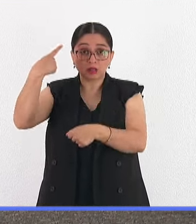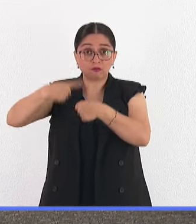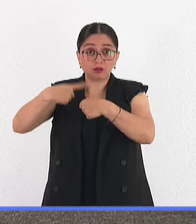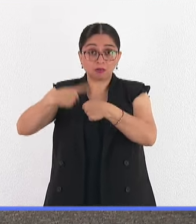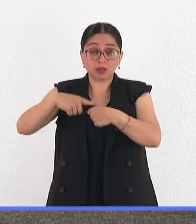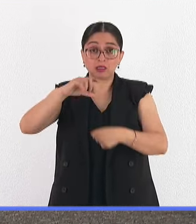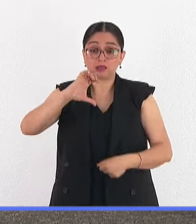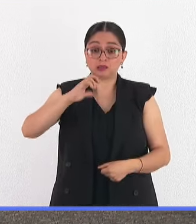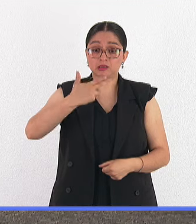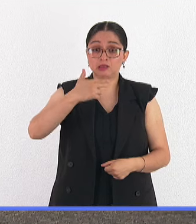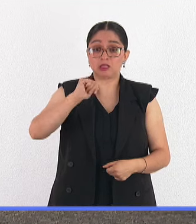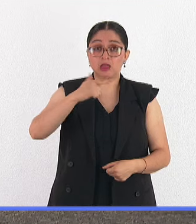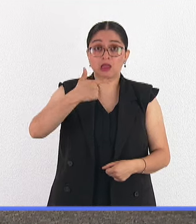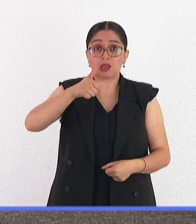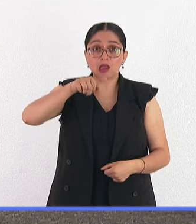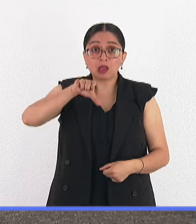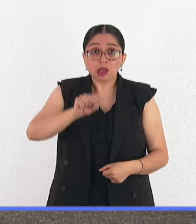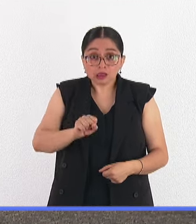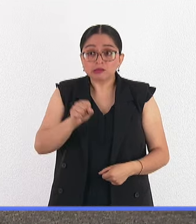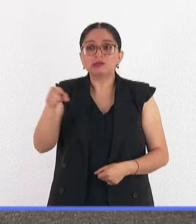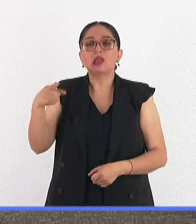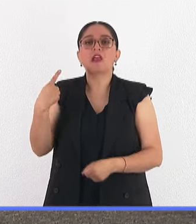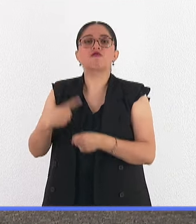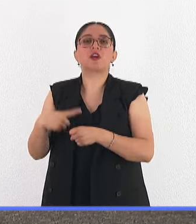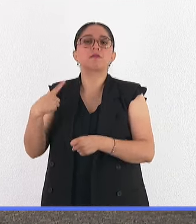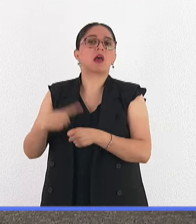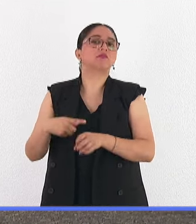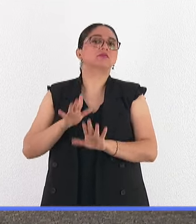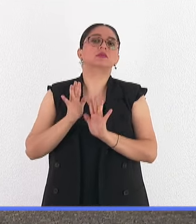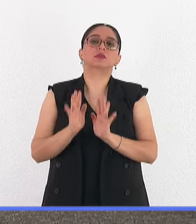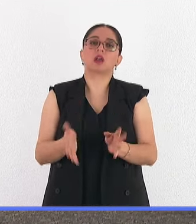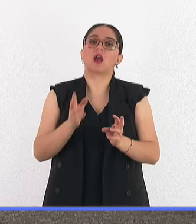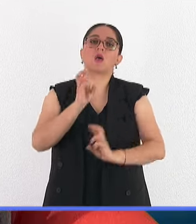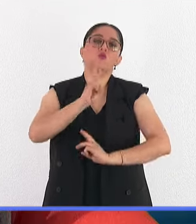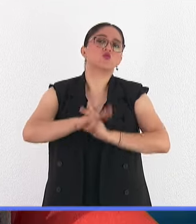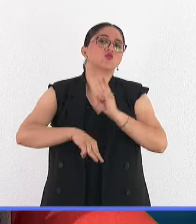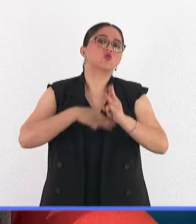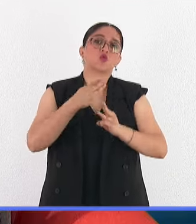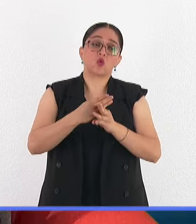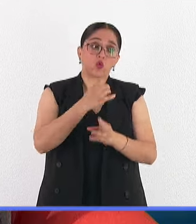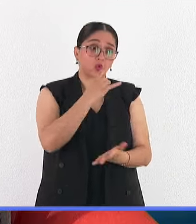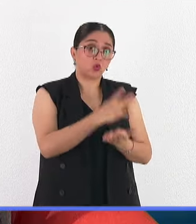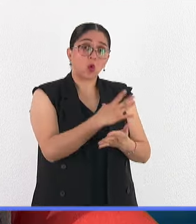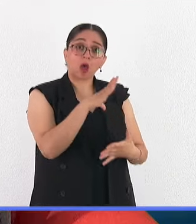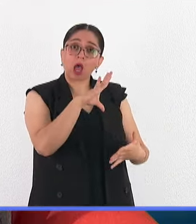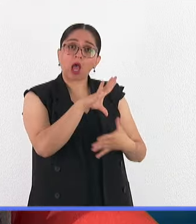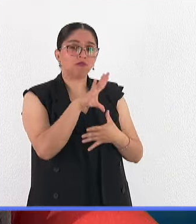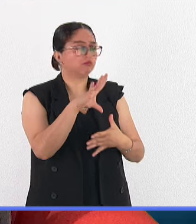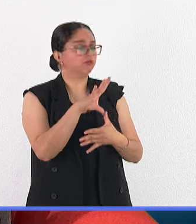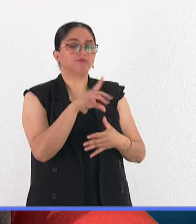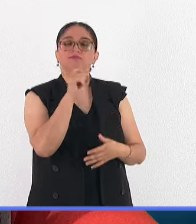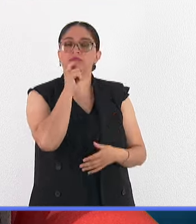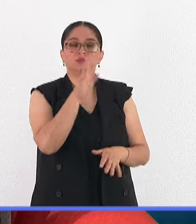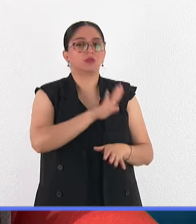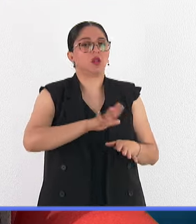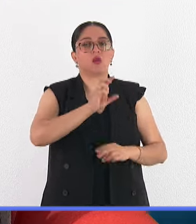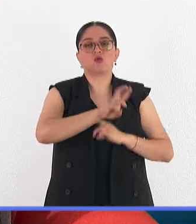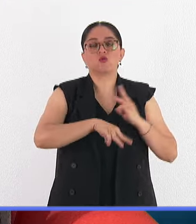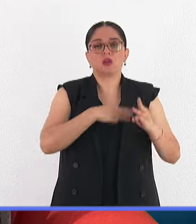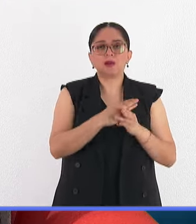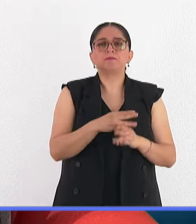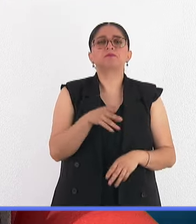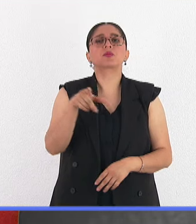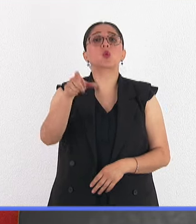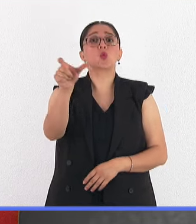una infección, una enfermedad mundial. Y entonces es importante saber cómo se manifiesta, cuáles son los síntomas después del contagio.